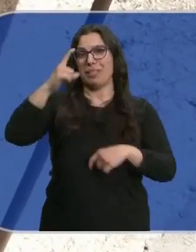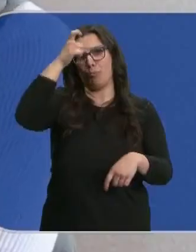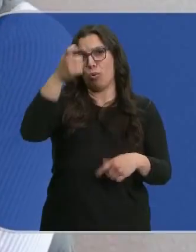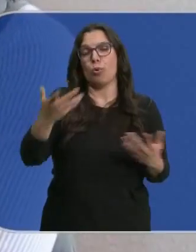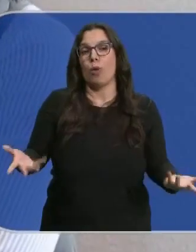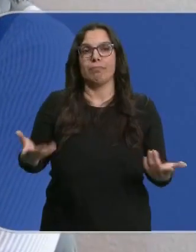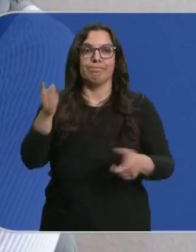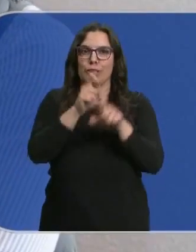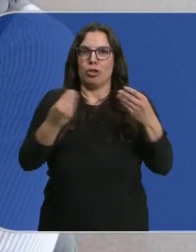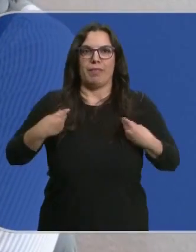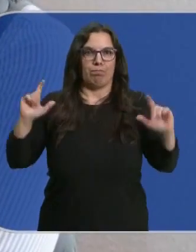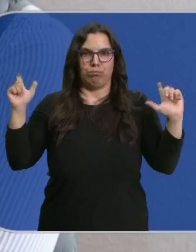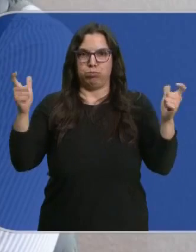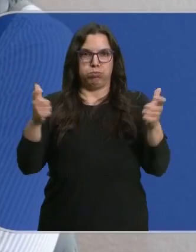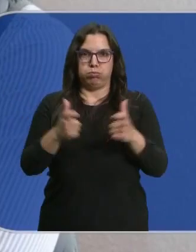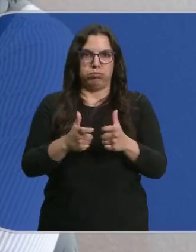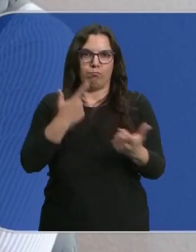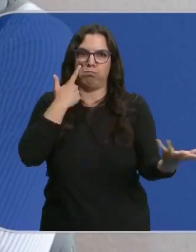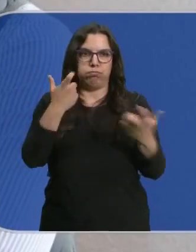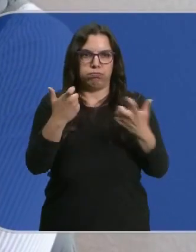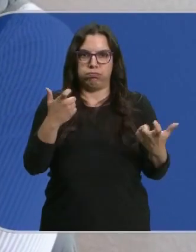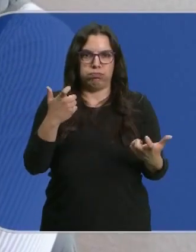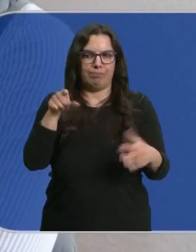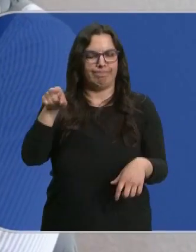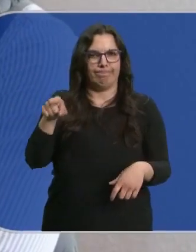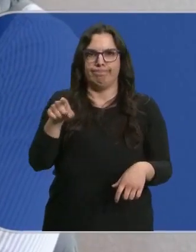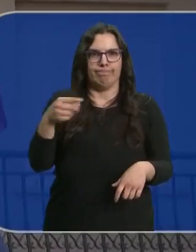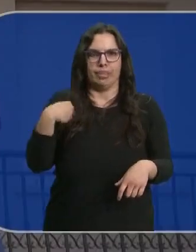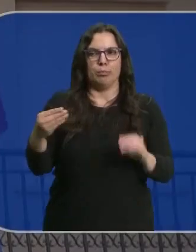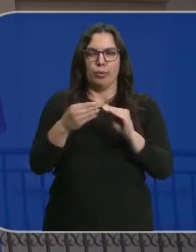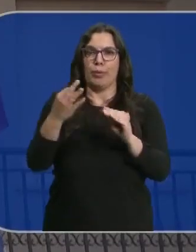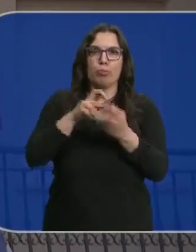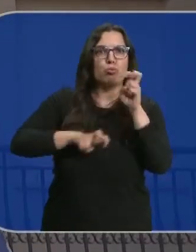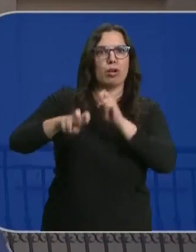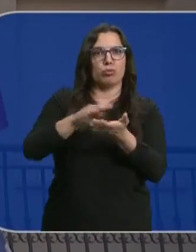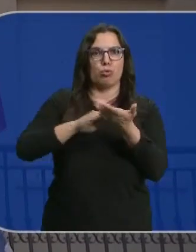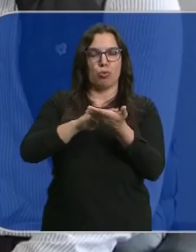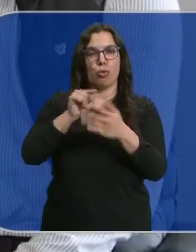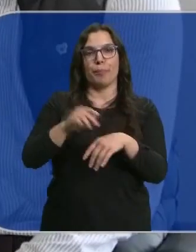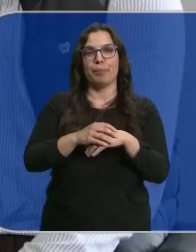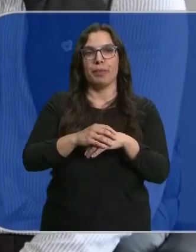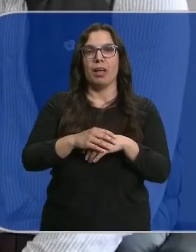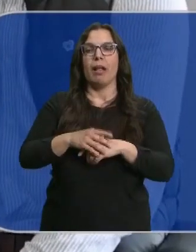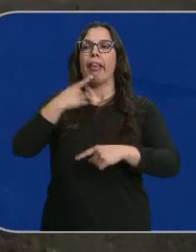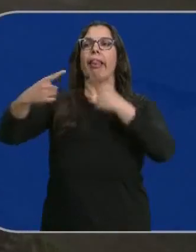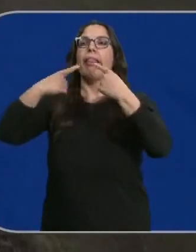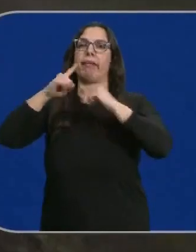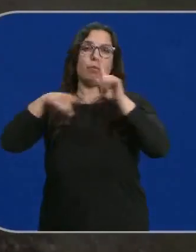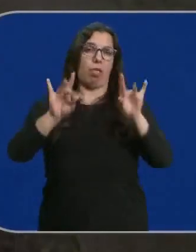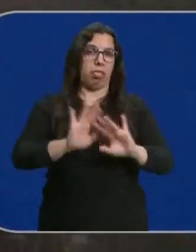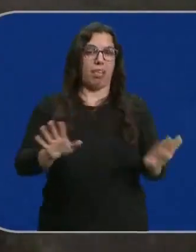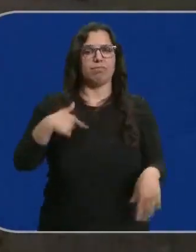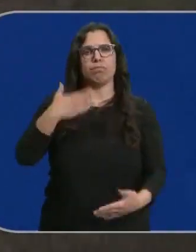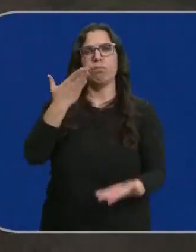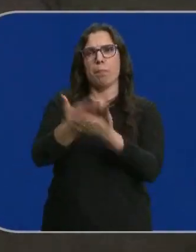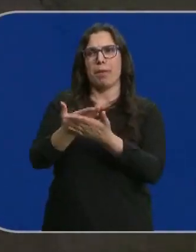pueblos. La despoblación acusante que tenemos y buscar alguna solución. Eso, soluciones. Mucho ruido y pocas nueces. Es lo